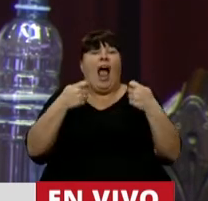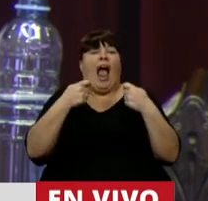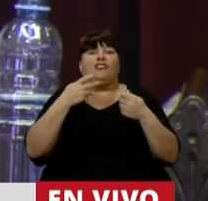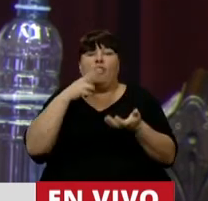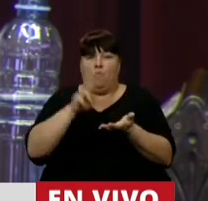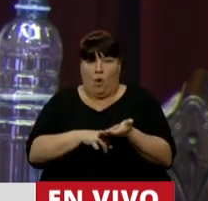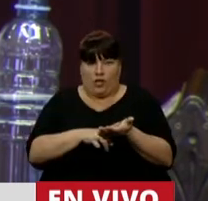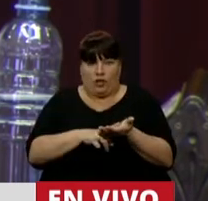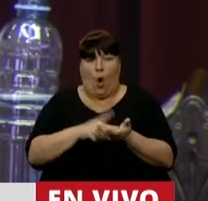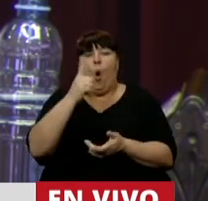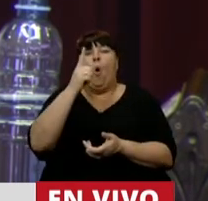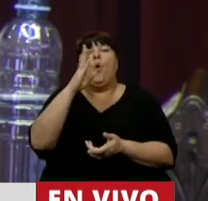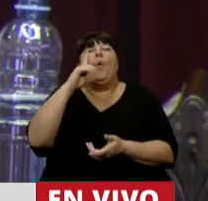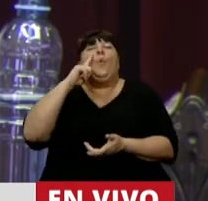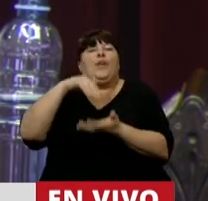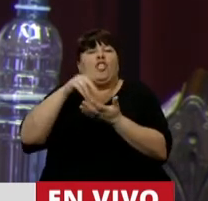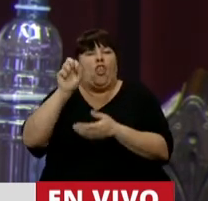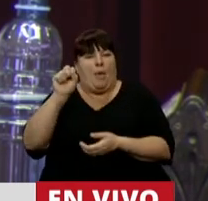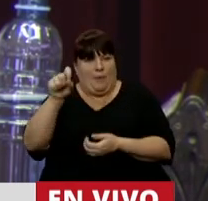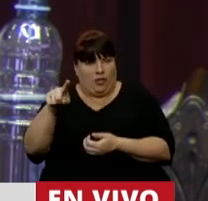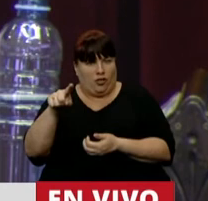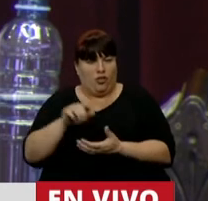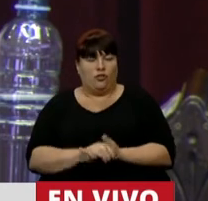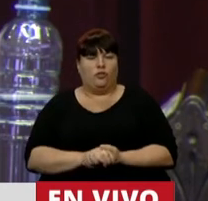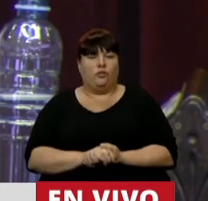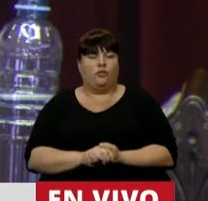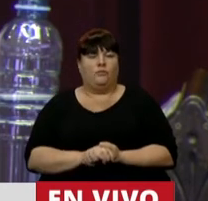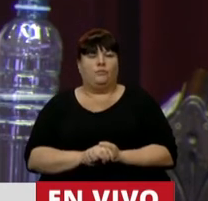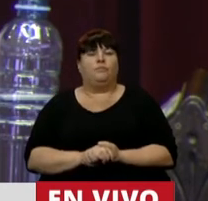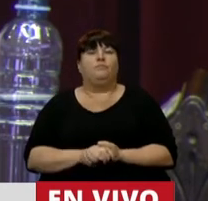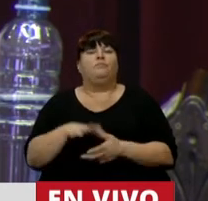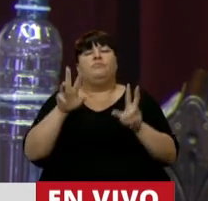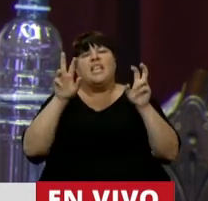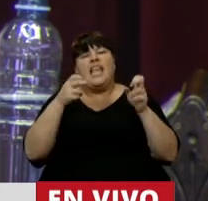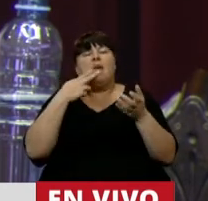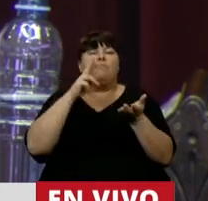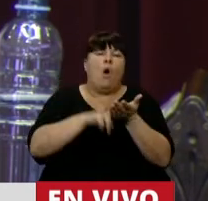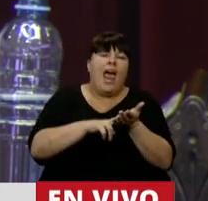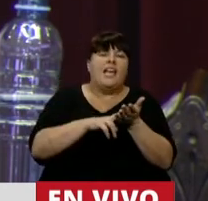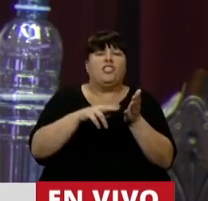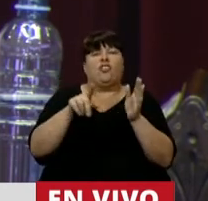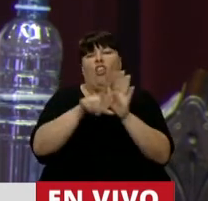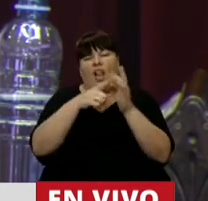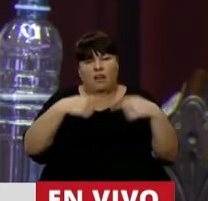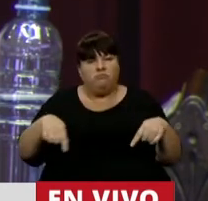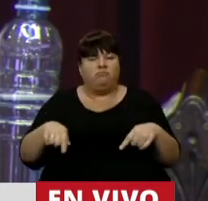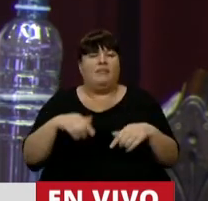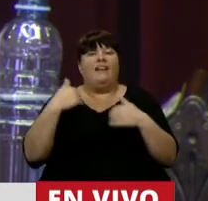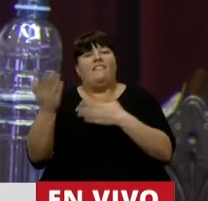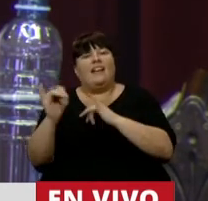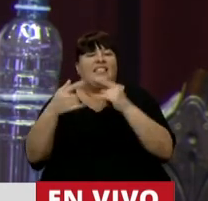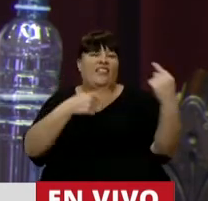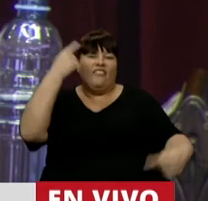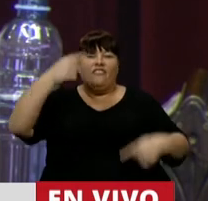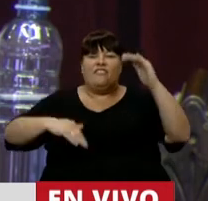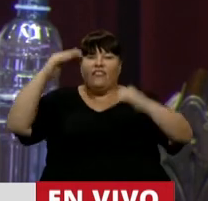tributarios, un billón de pesos, tratamientos impositivos o de impuestos discrecionales o